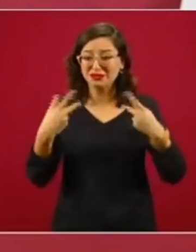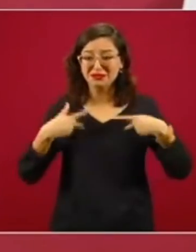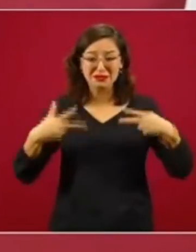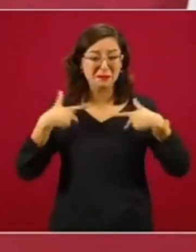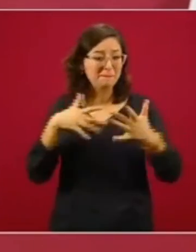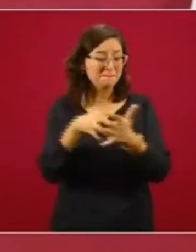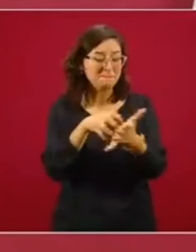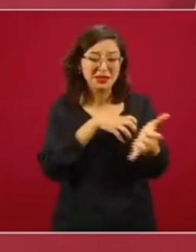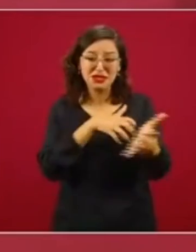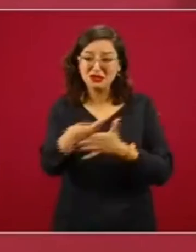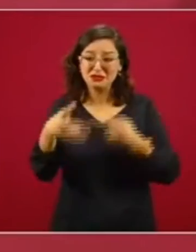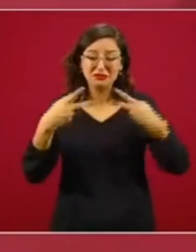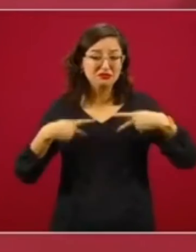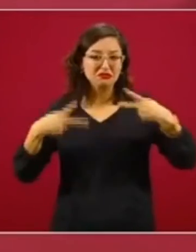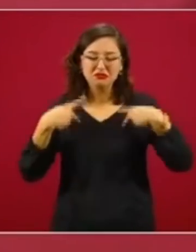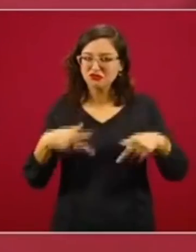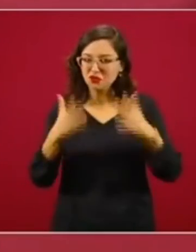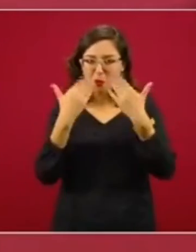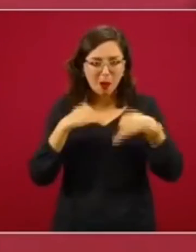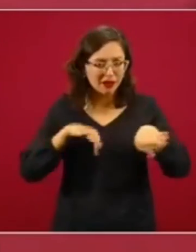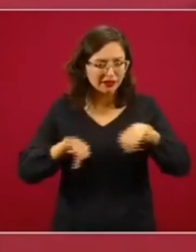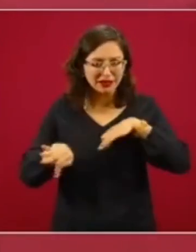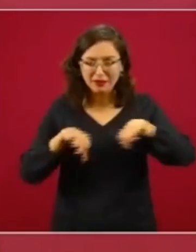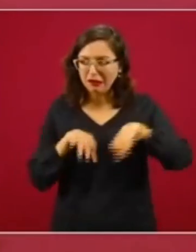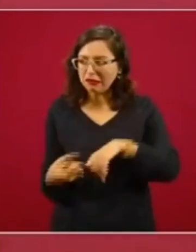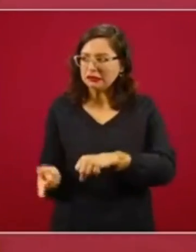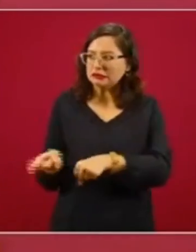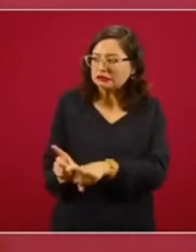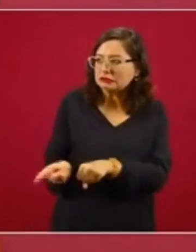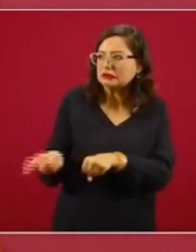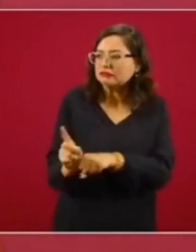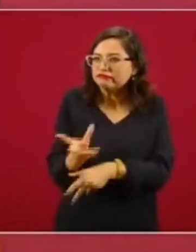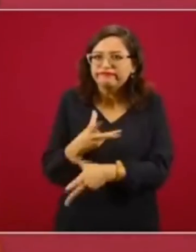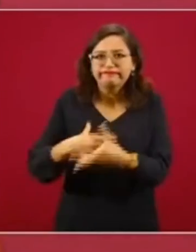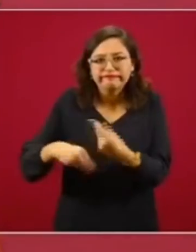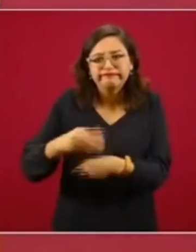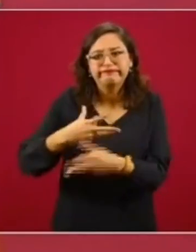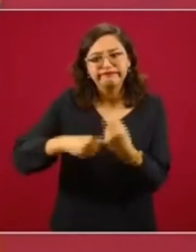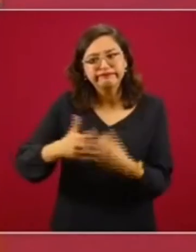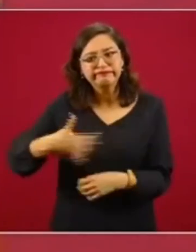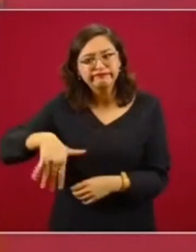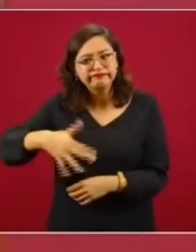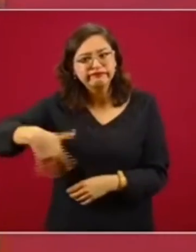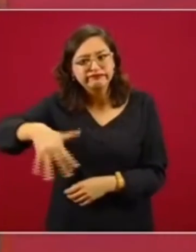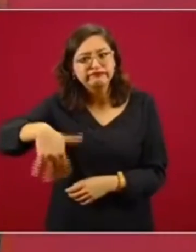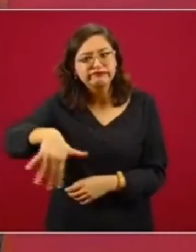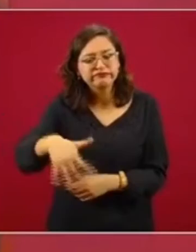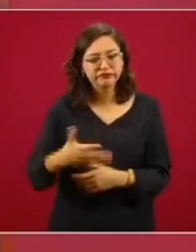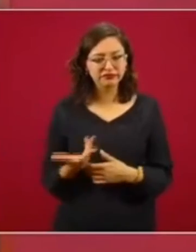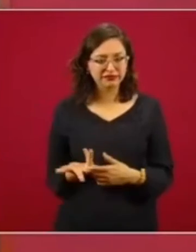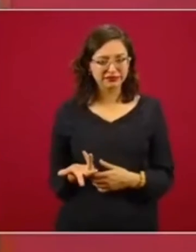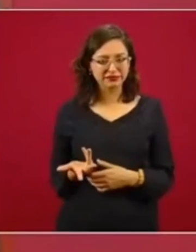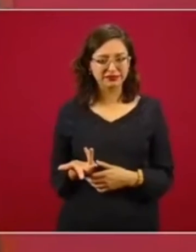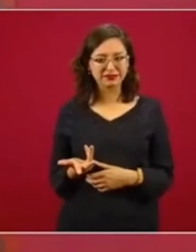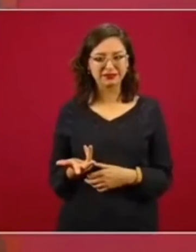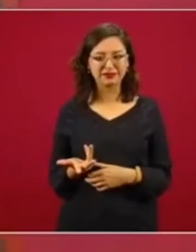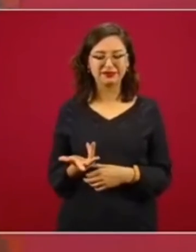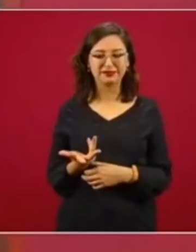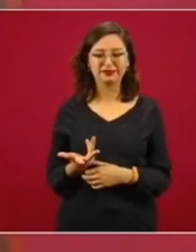millones de mexicanos que viven al día, entonces